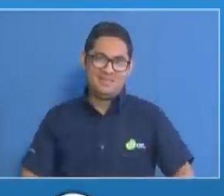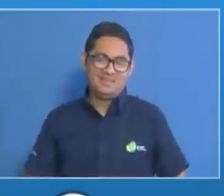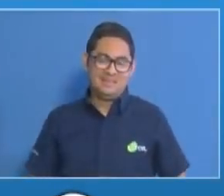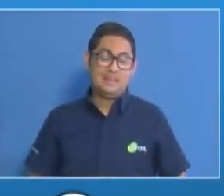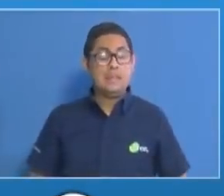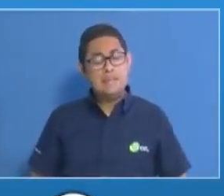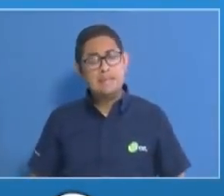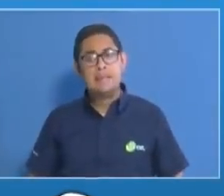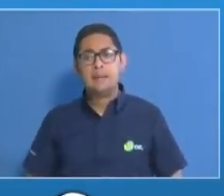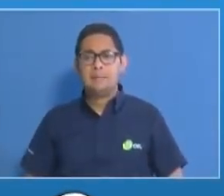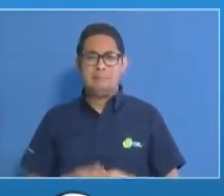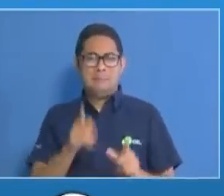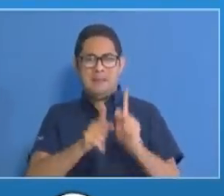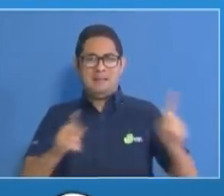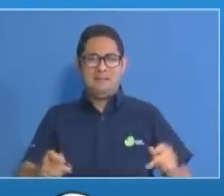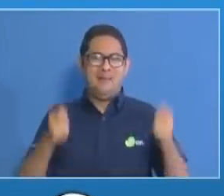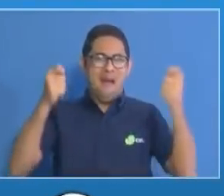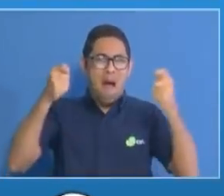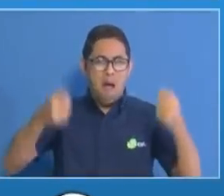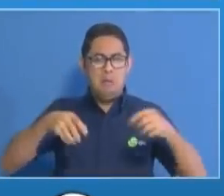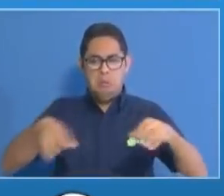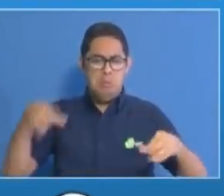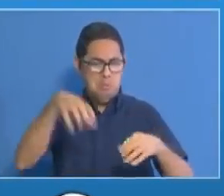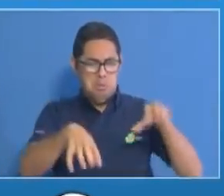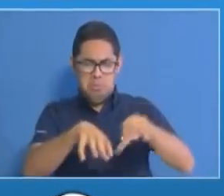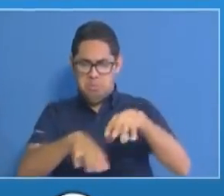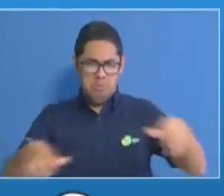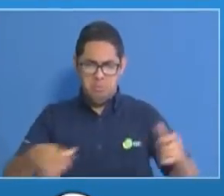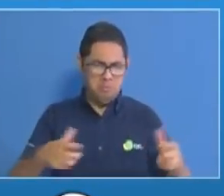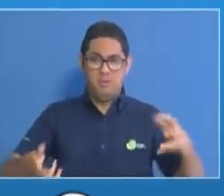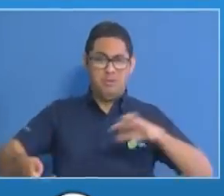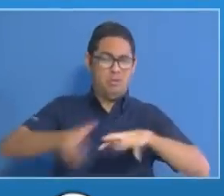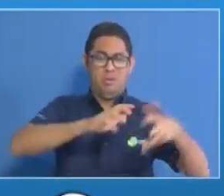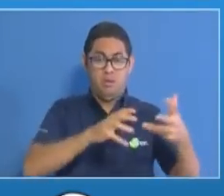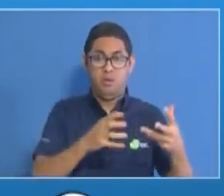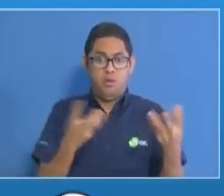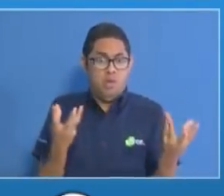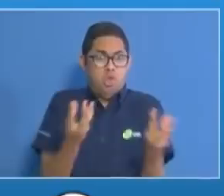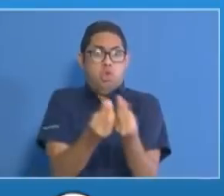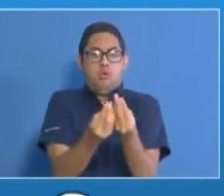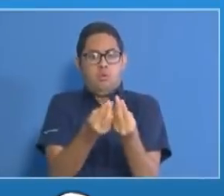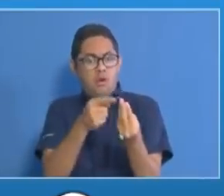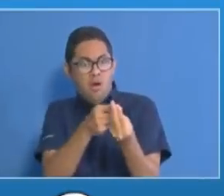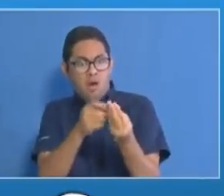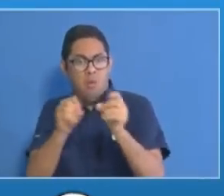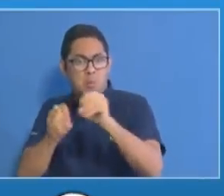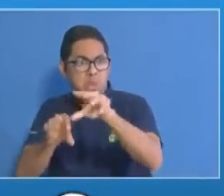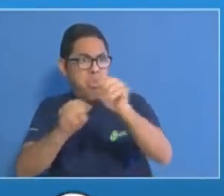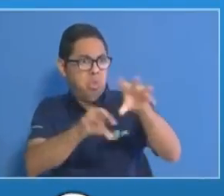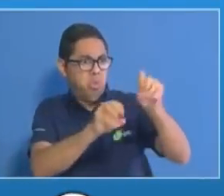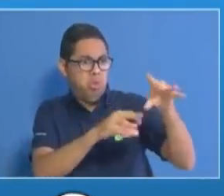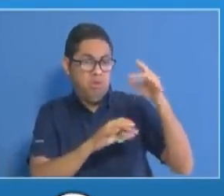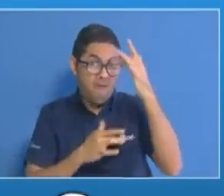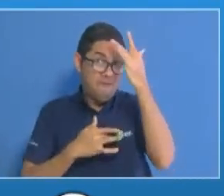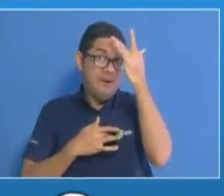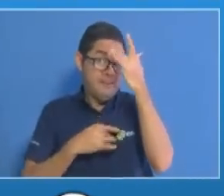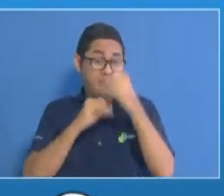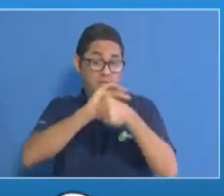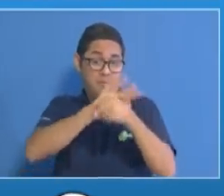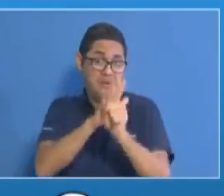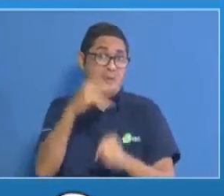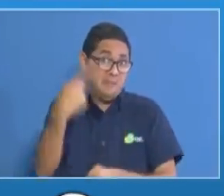acciones de este tipo no solo ponen en riesgo de contagio por el coronavirus a los que están en las calles